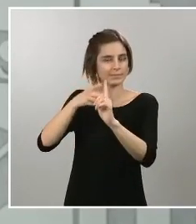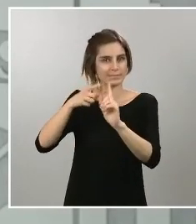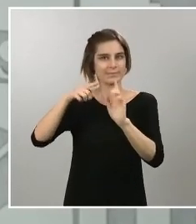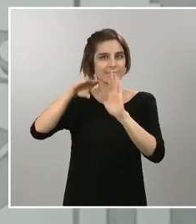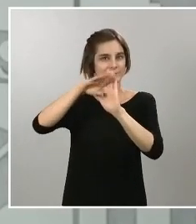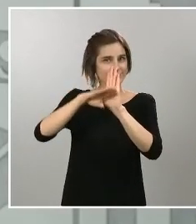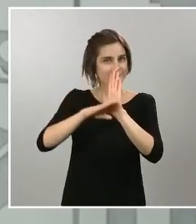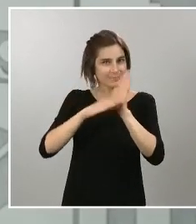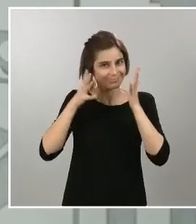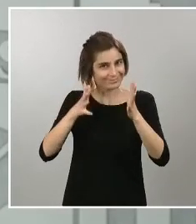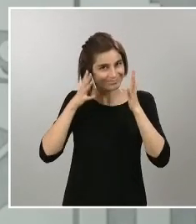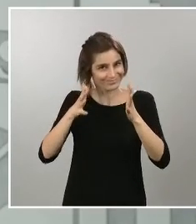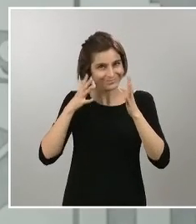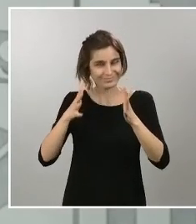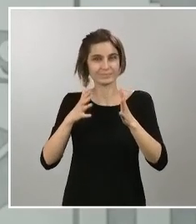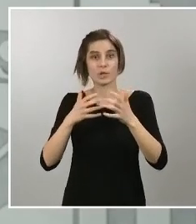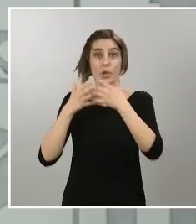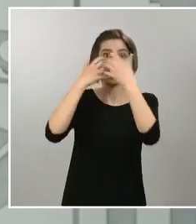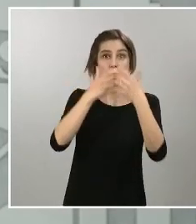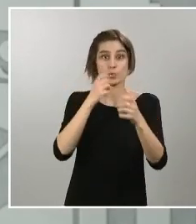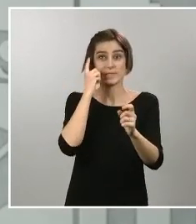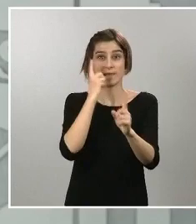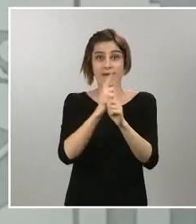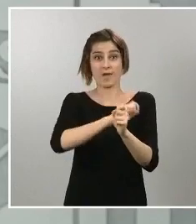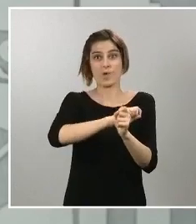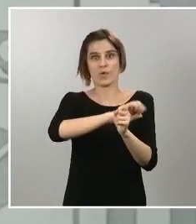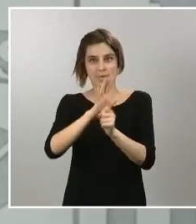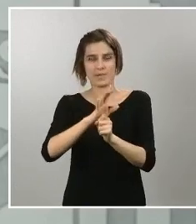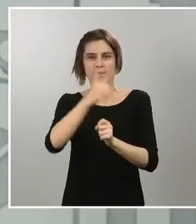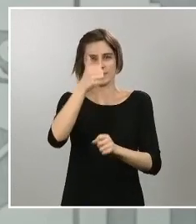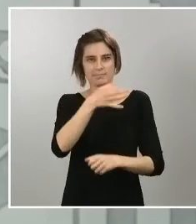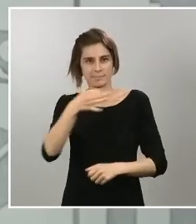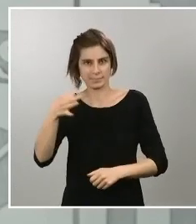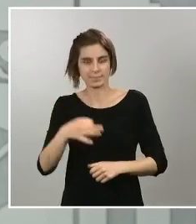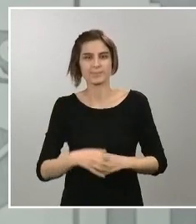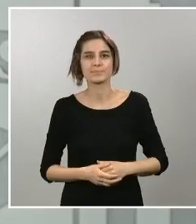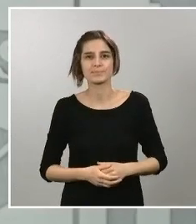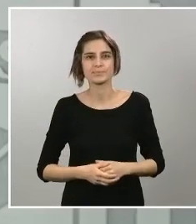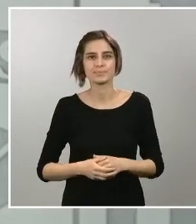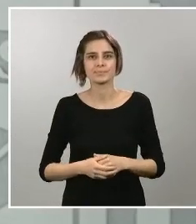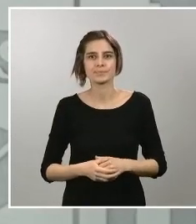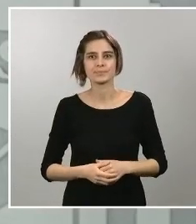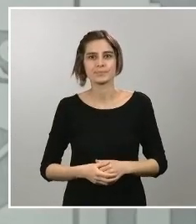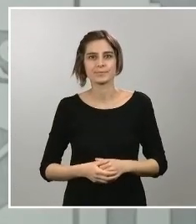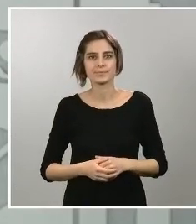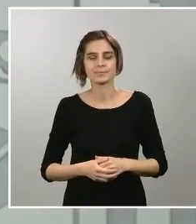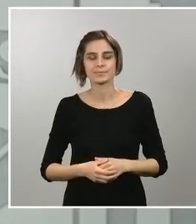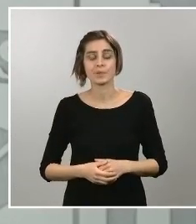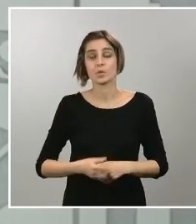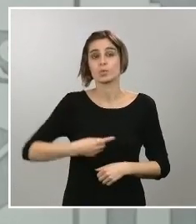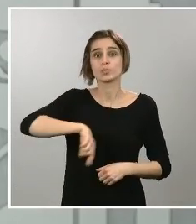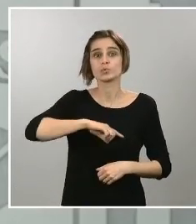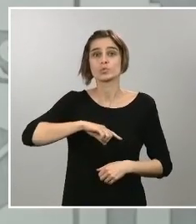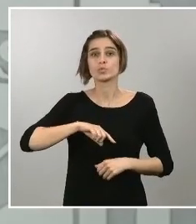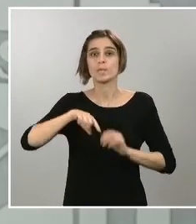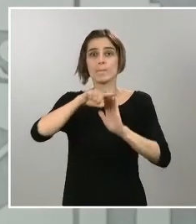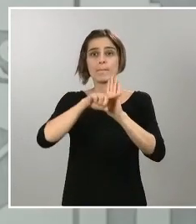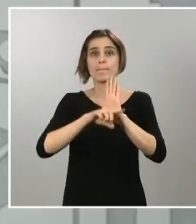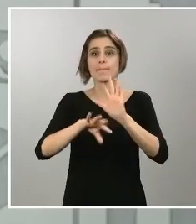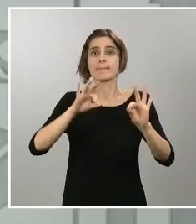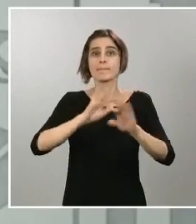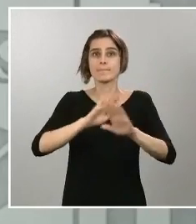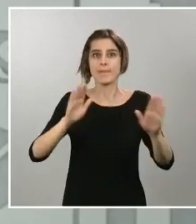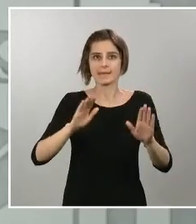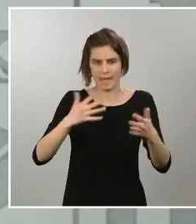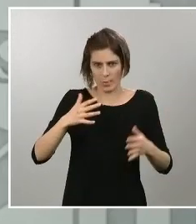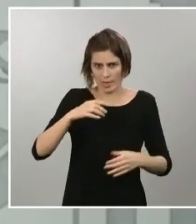Lo importante en este sentido no es solo que adoptemos las medidas, que así lo hacemos. Es fundamental y es igualmente relevante